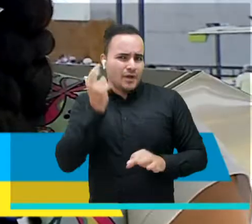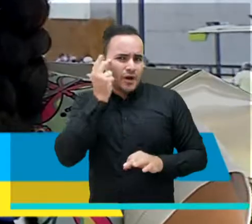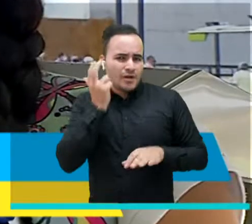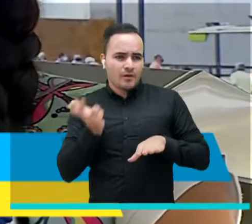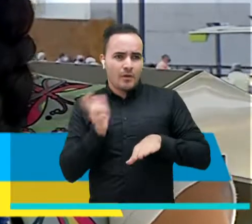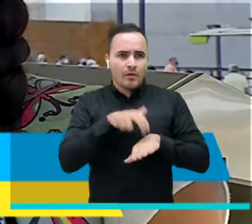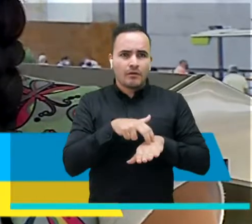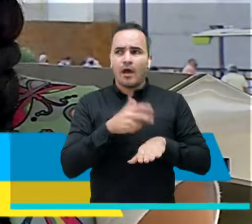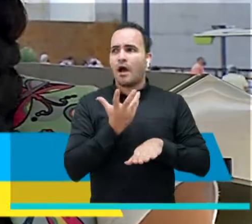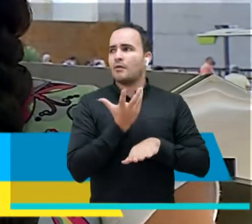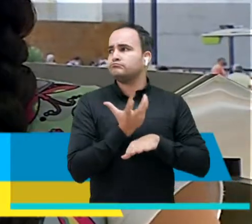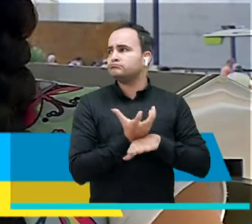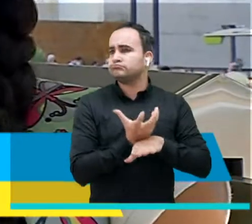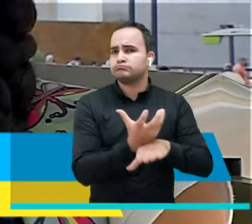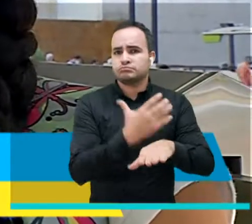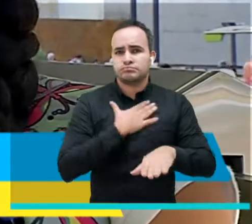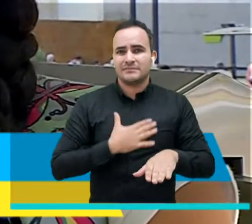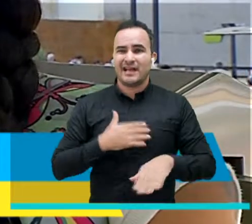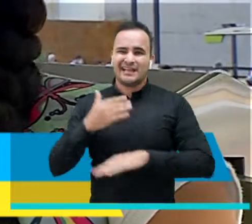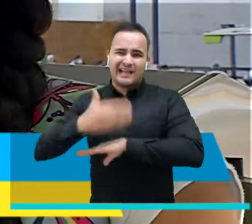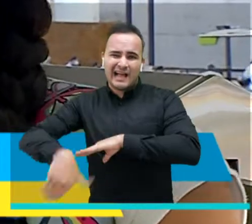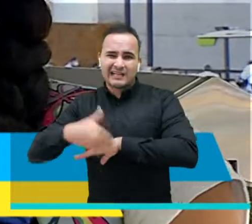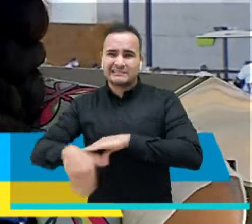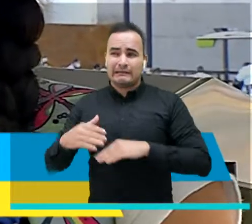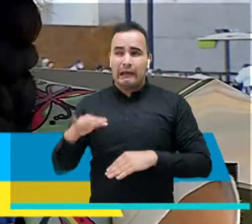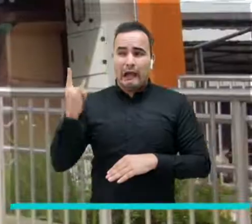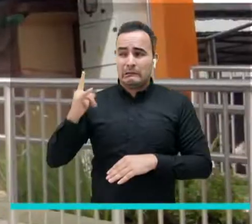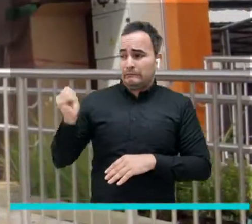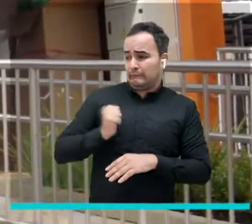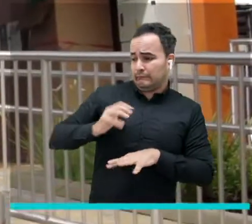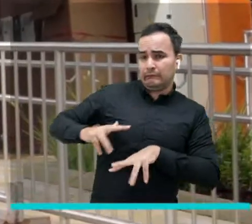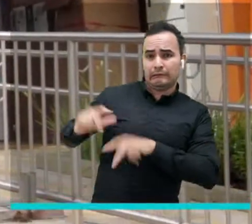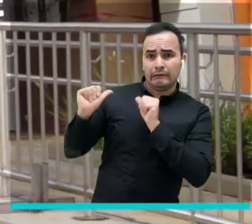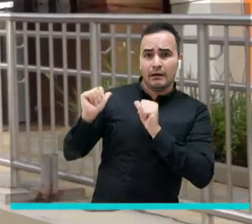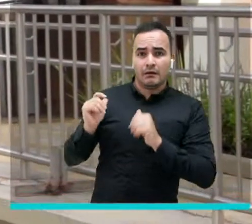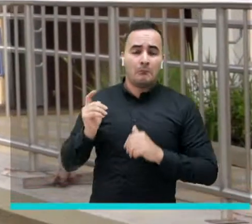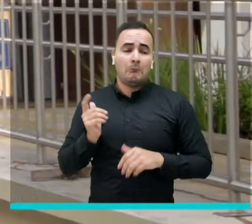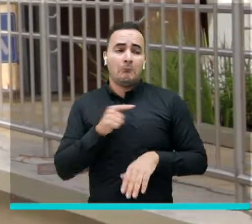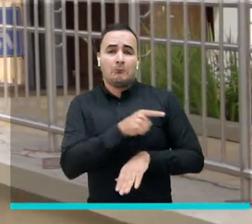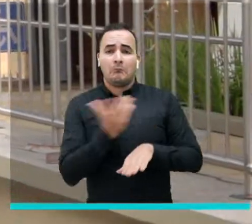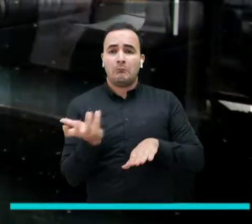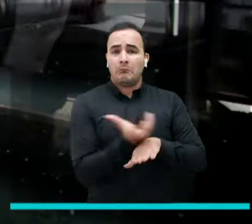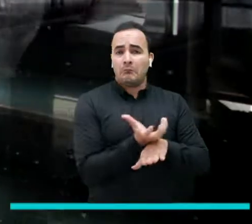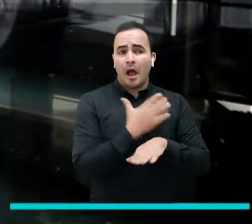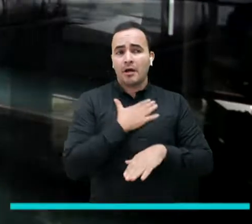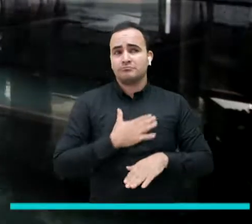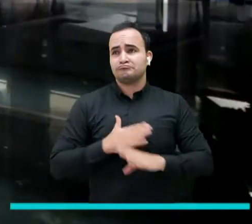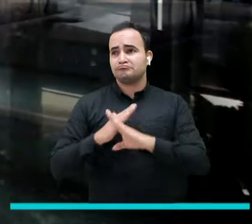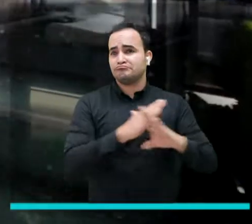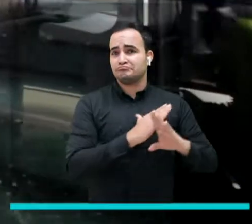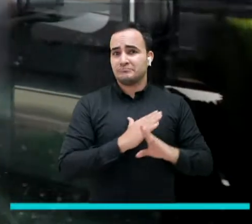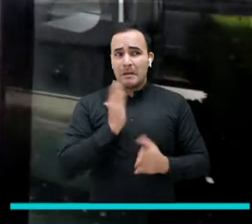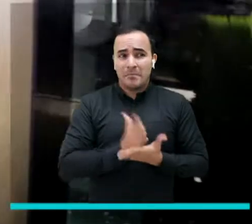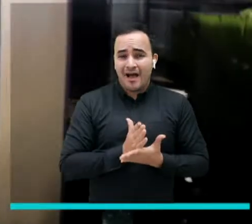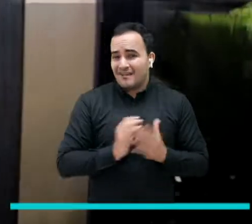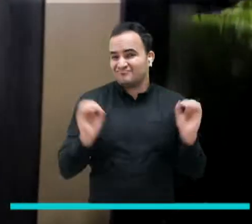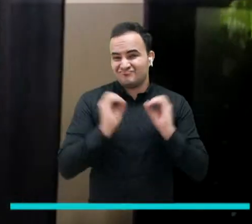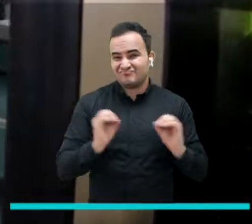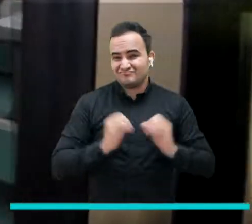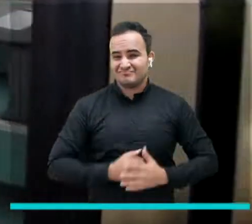se va a más seguro acá que estar exponiéndose en la calle para algún robo o algo y aquí uno va estar más seguro porque no le va pasar obviamente que nada